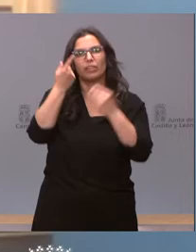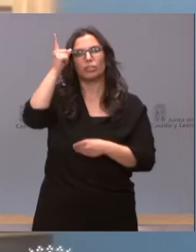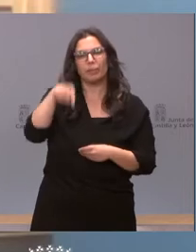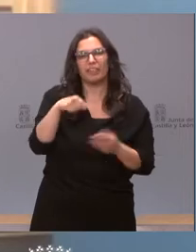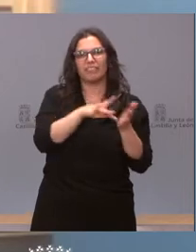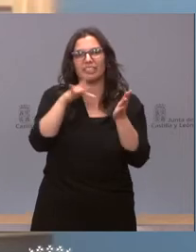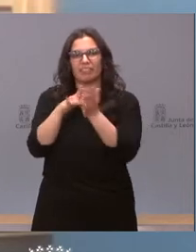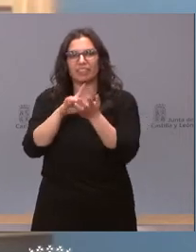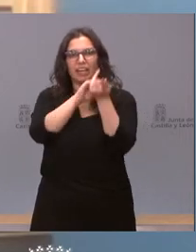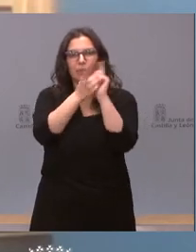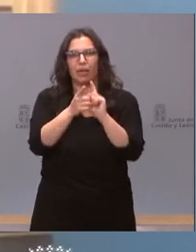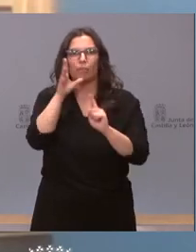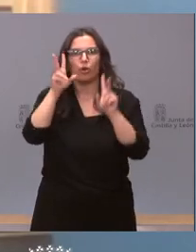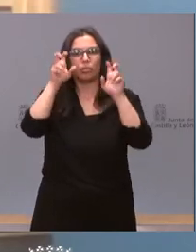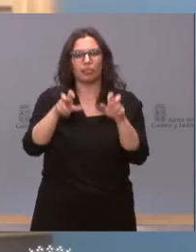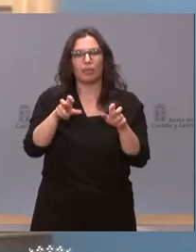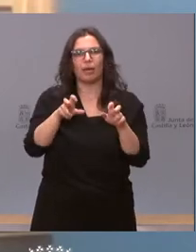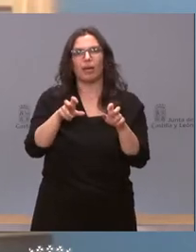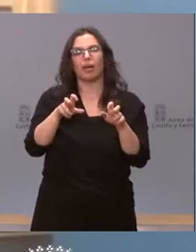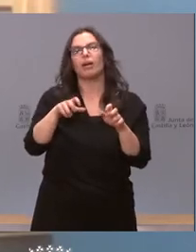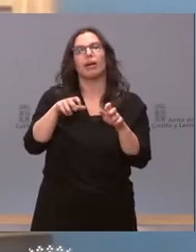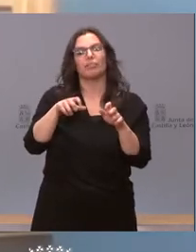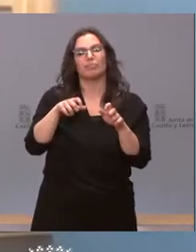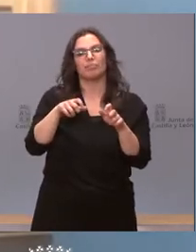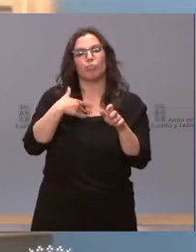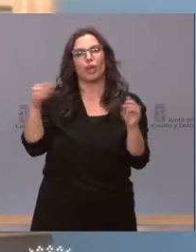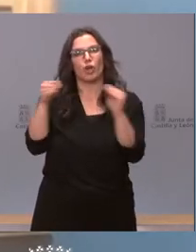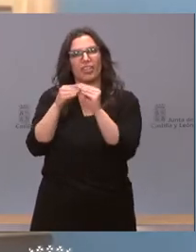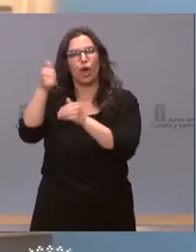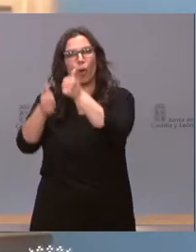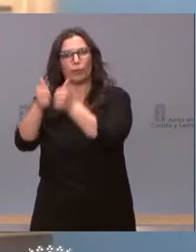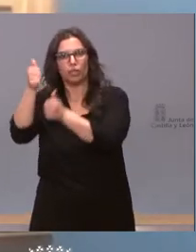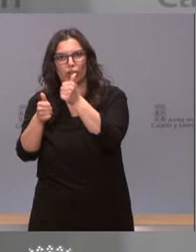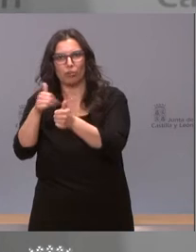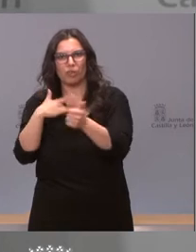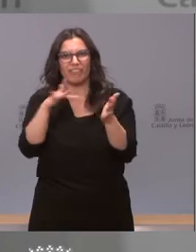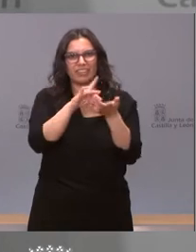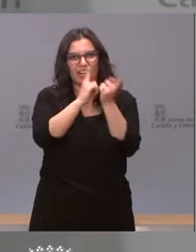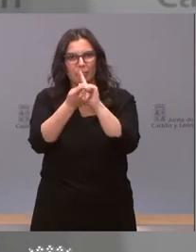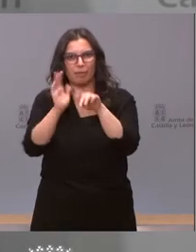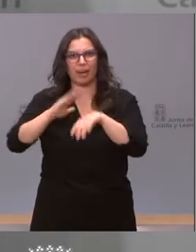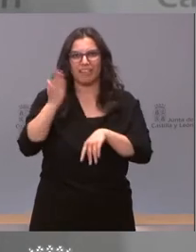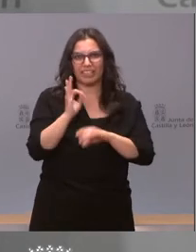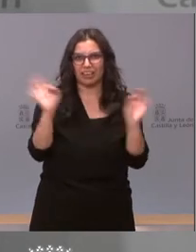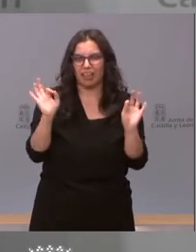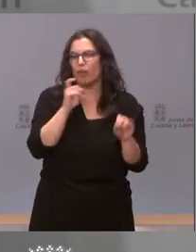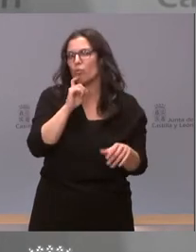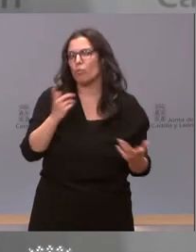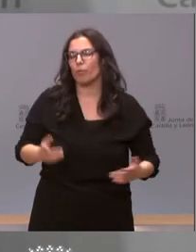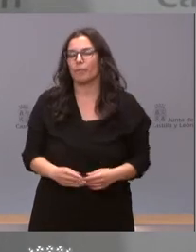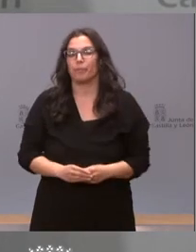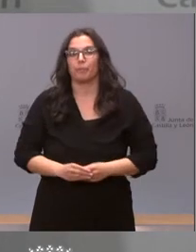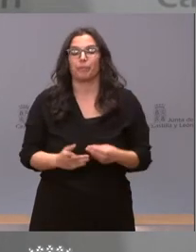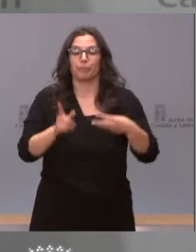las fechas por los posibles efectos secundarios, por si les pudiera afectar. Solo eso. Muchas gracias. Bueno, con respecto a las normas que